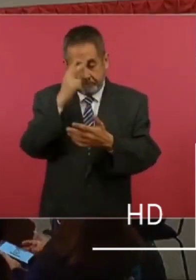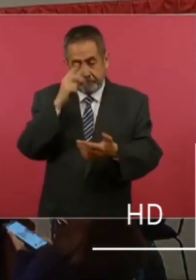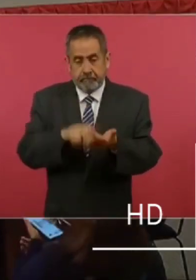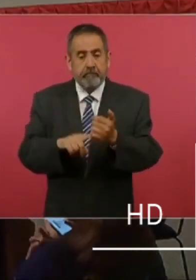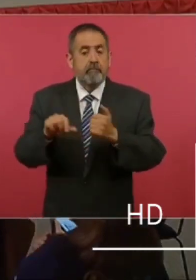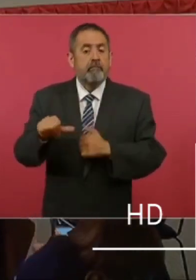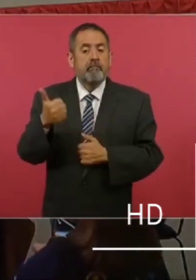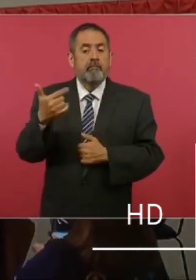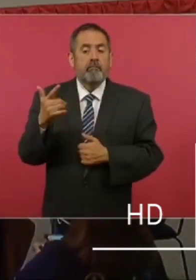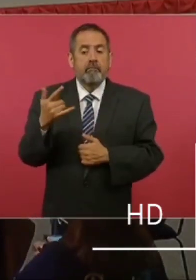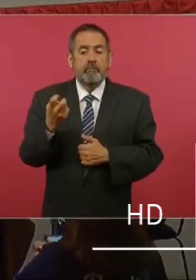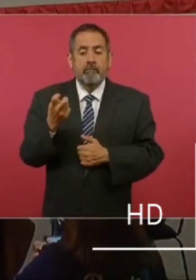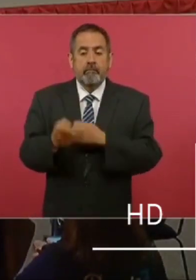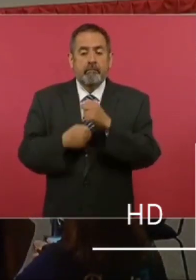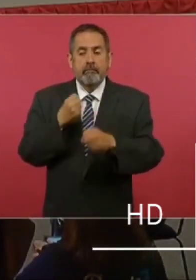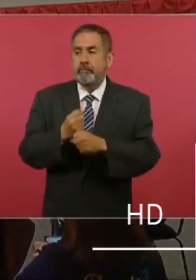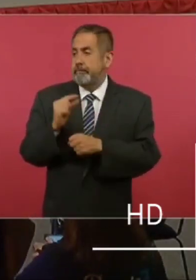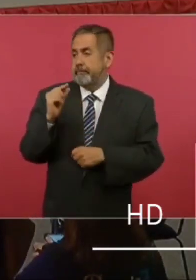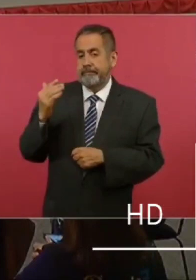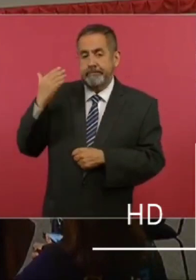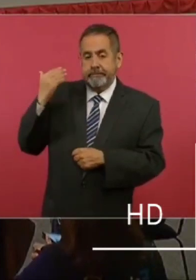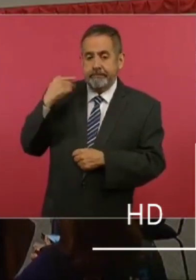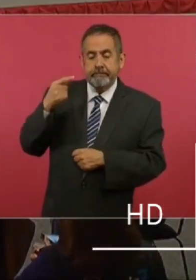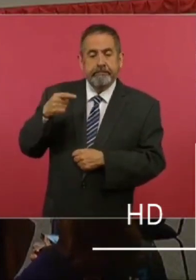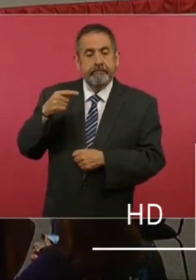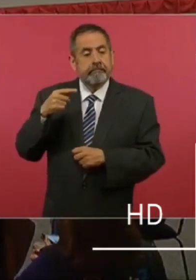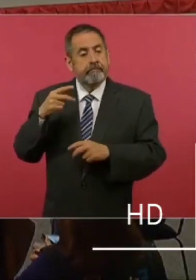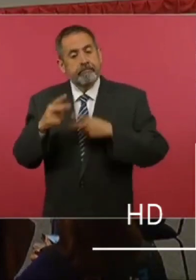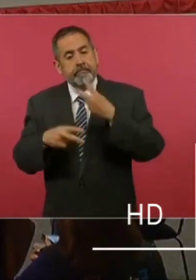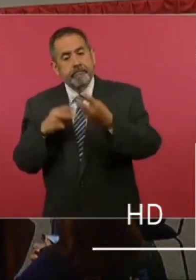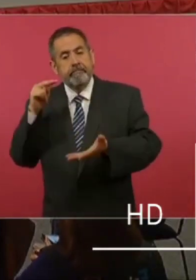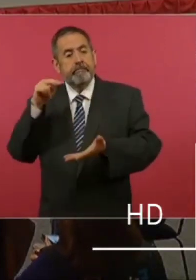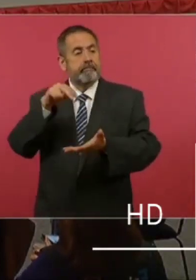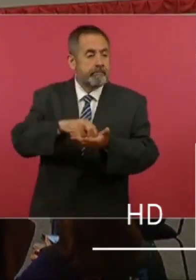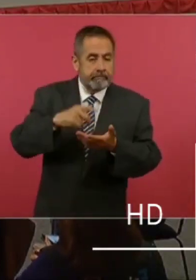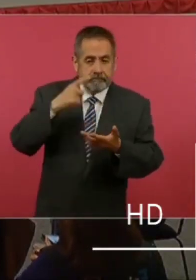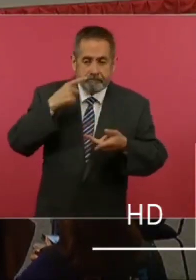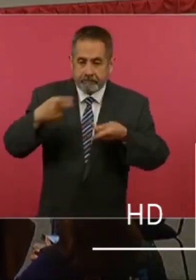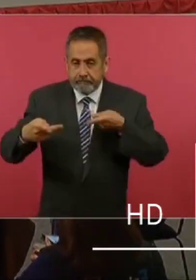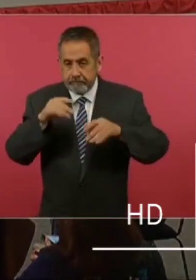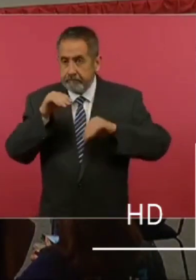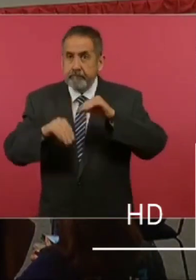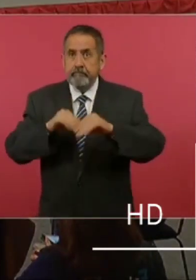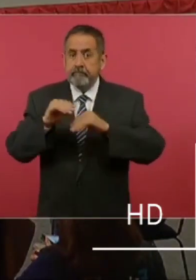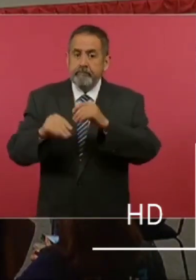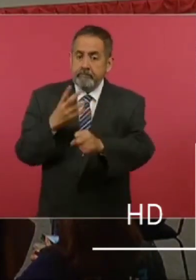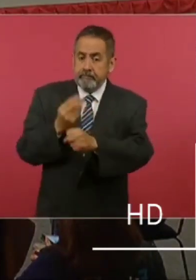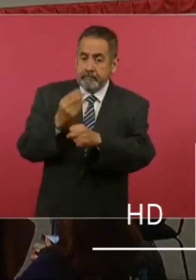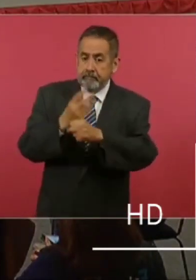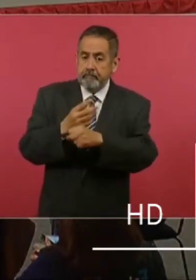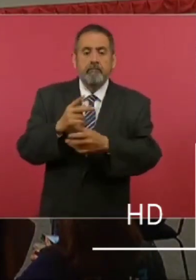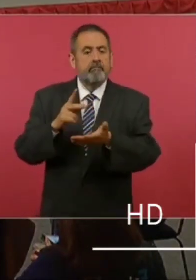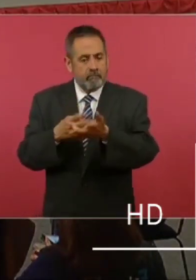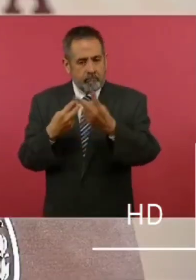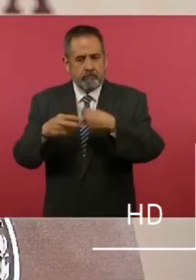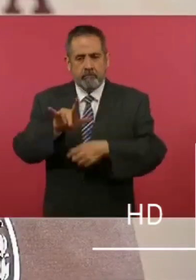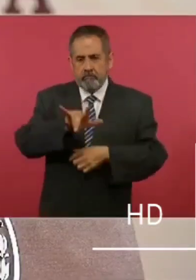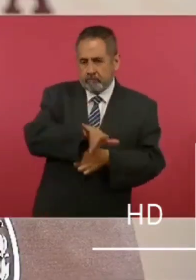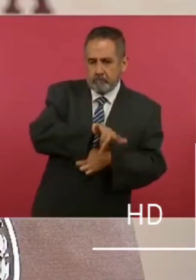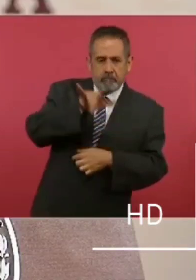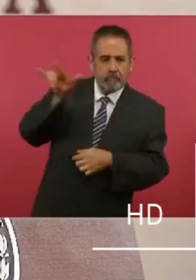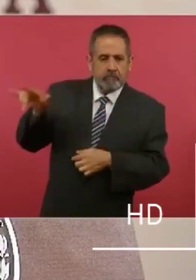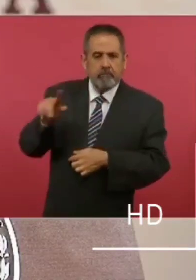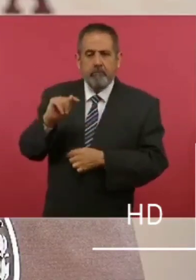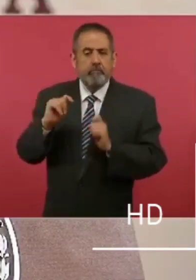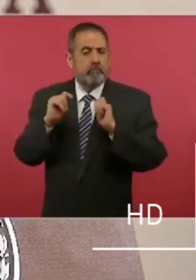de julio de este año, hace unos días, se presentaron para preparar la nave para otro vuelo hacia Tuxtla Gutiérrez,